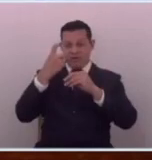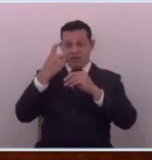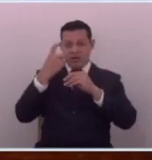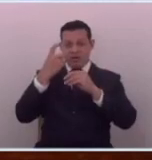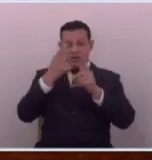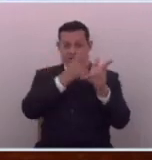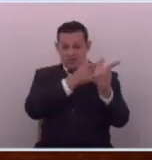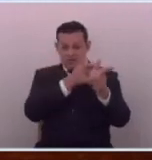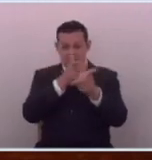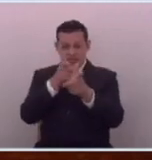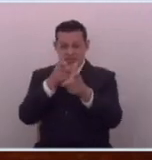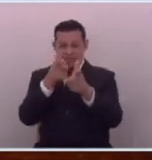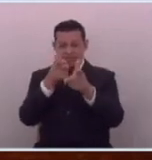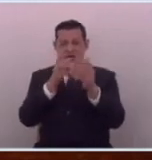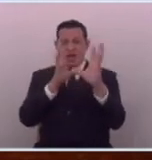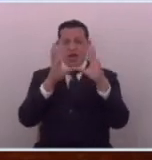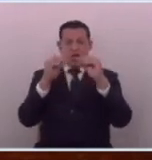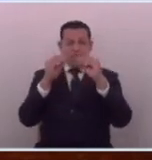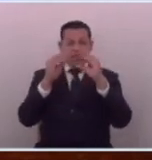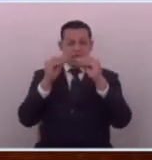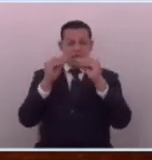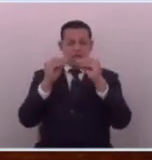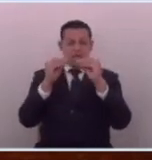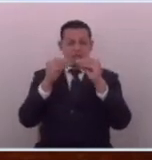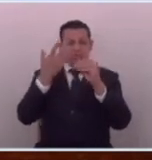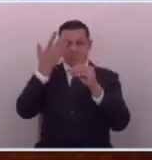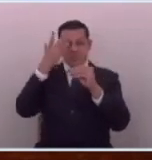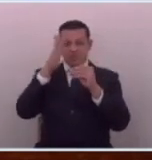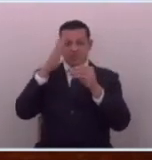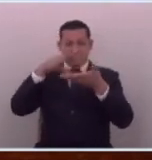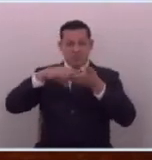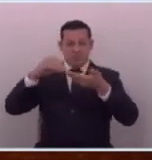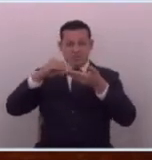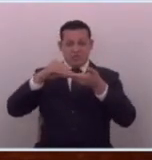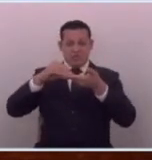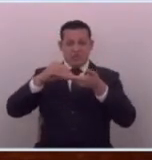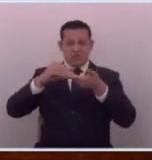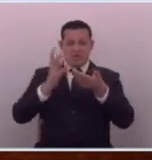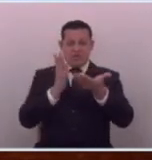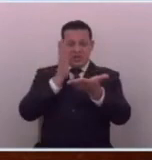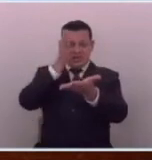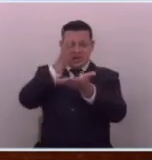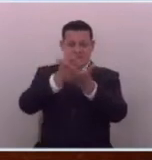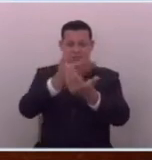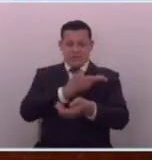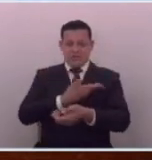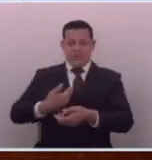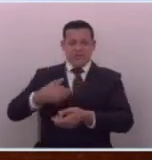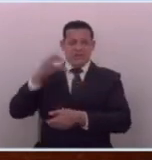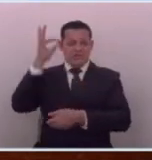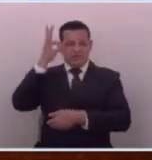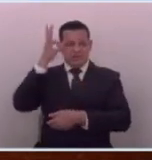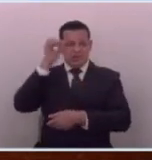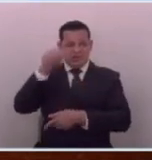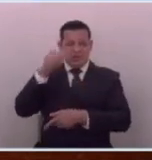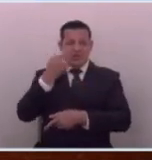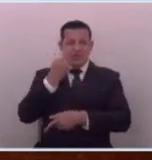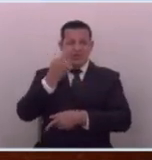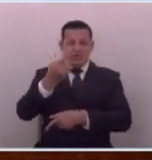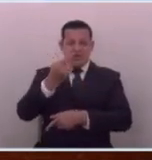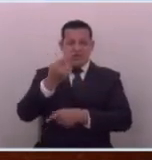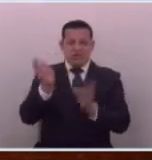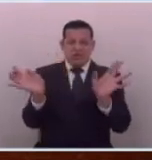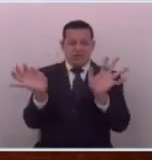revoluciones y hablaban de no sé qué cuentos Mauricio Funes iba ahí por cierto ahí se le veía